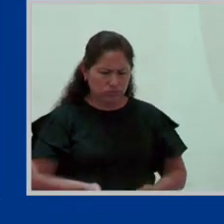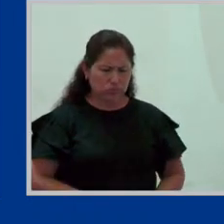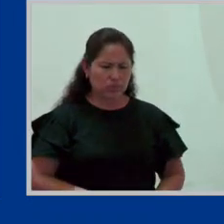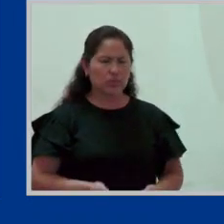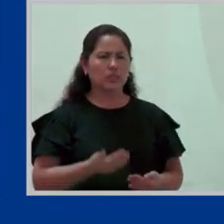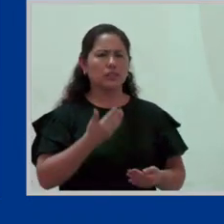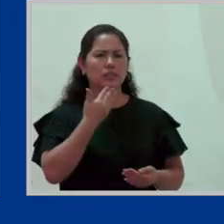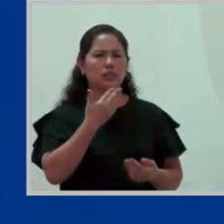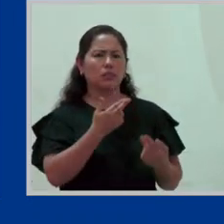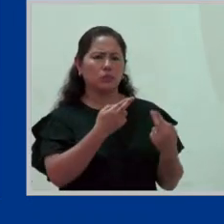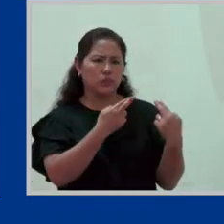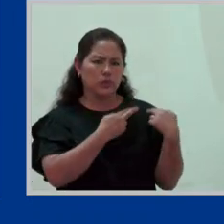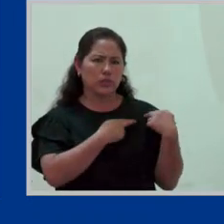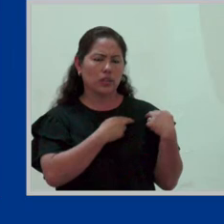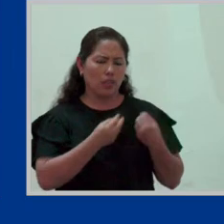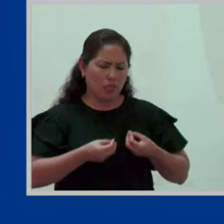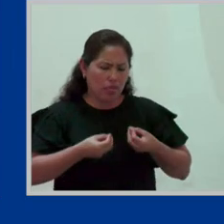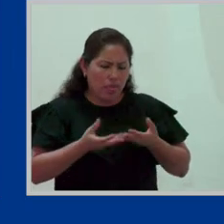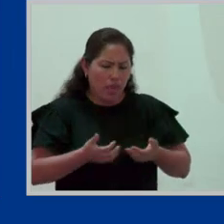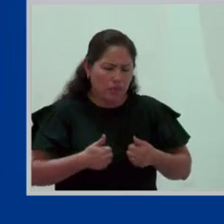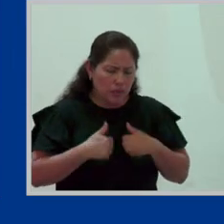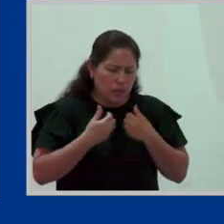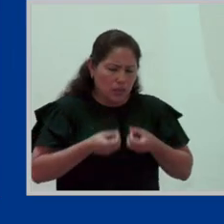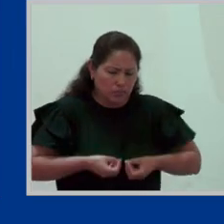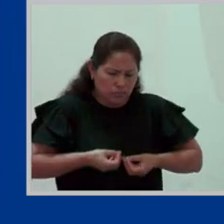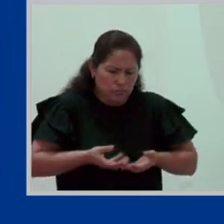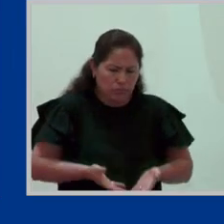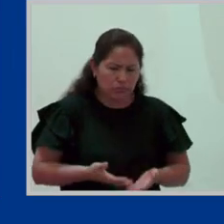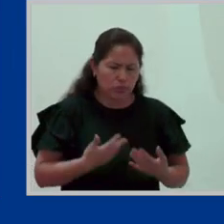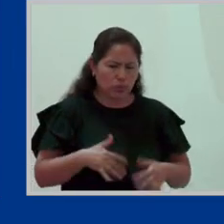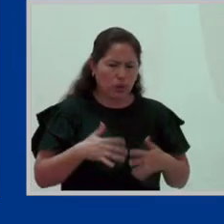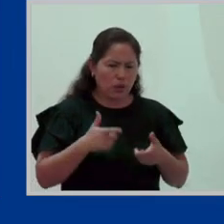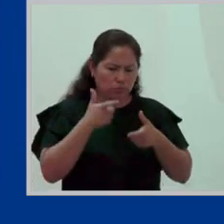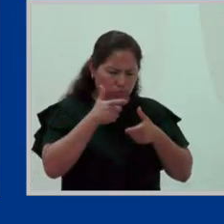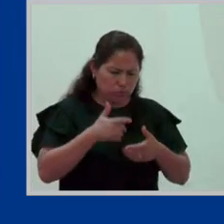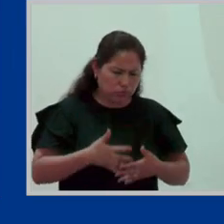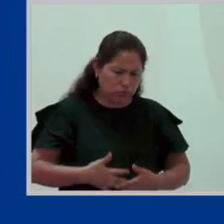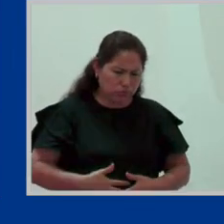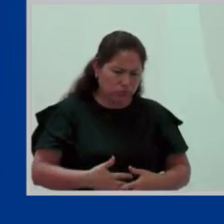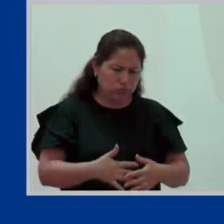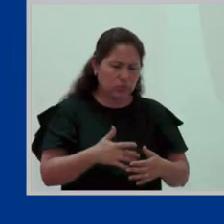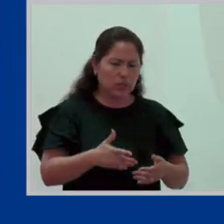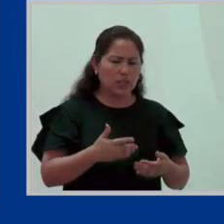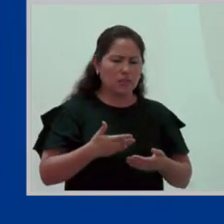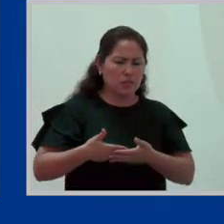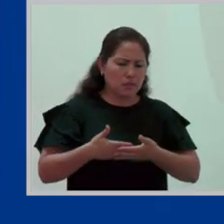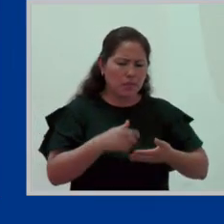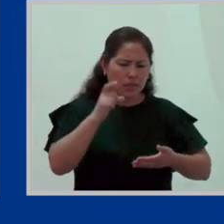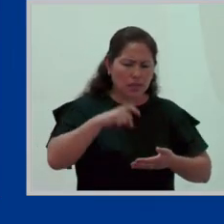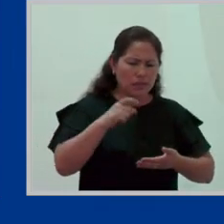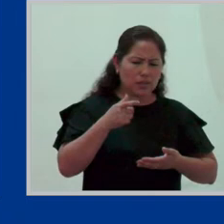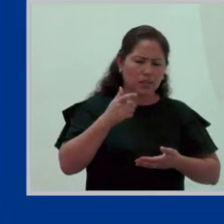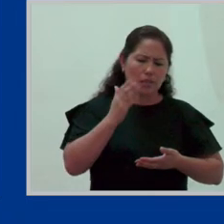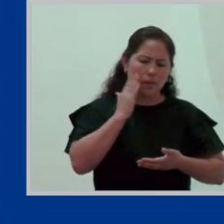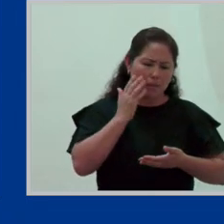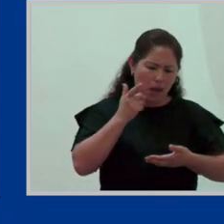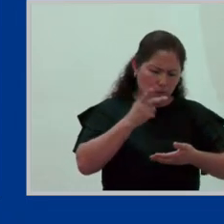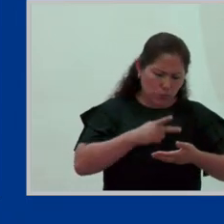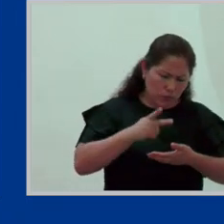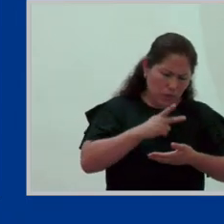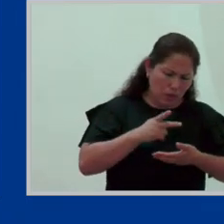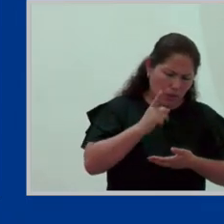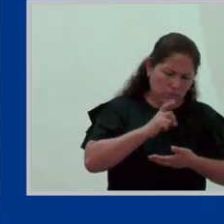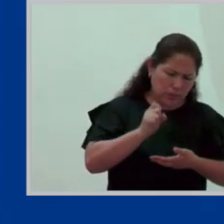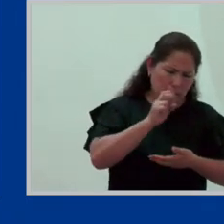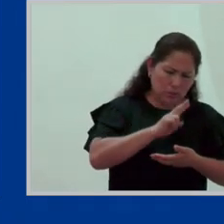es quien da vida y quien da luz a un bebé, y es a quien el bebé necesita de manera indispensable los primeros meses de vida,